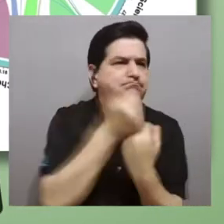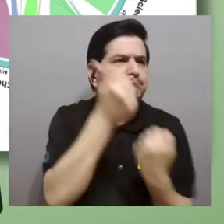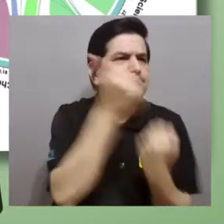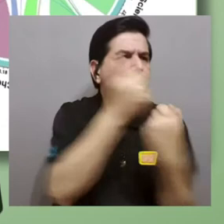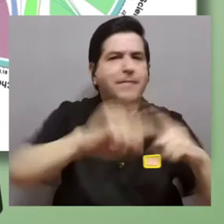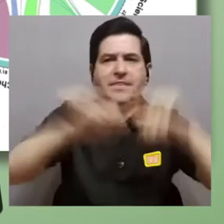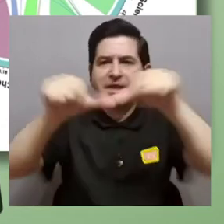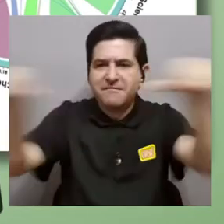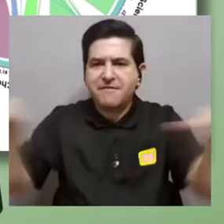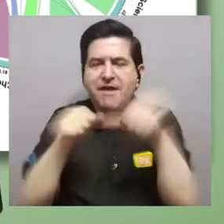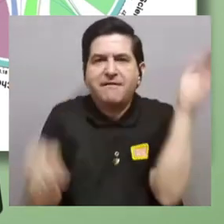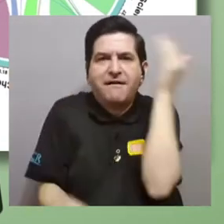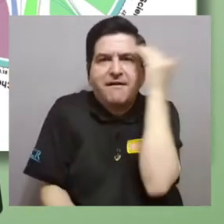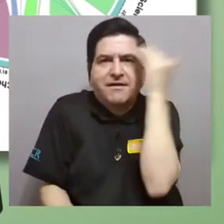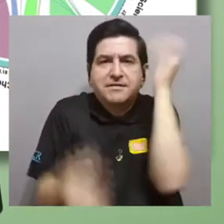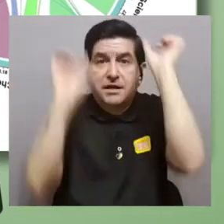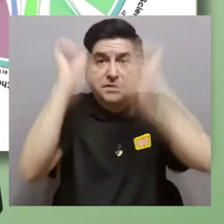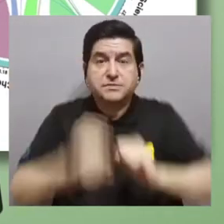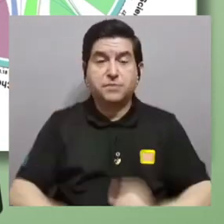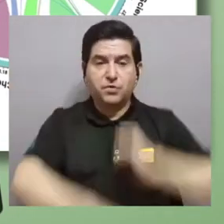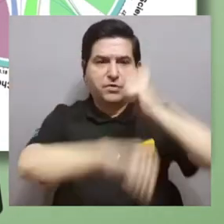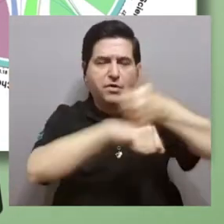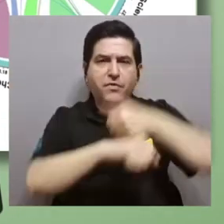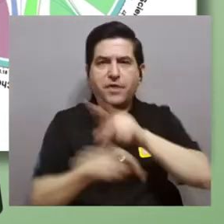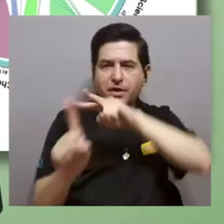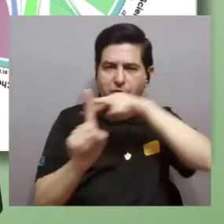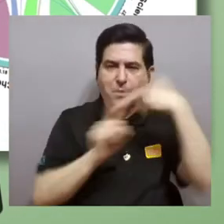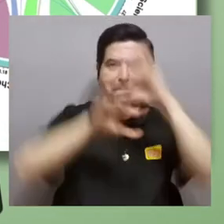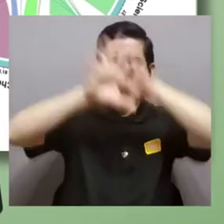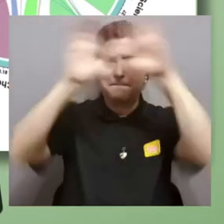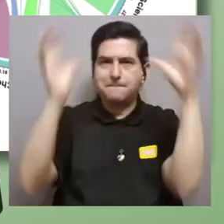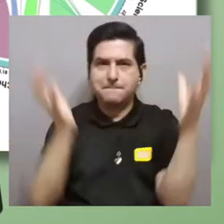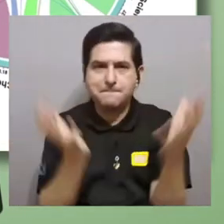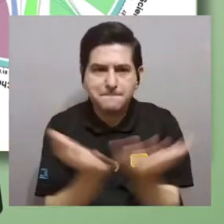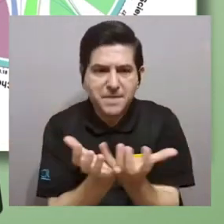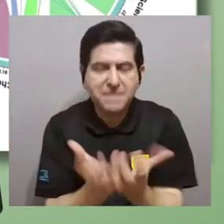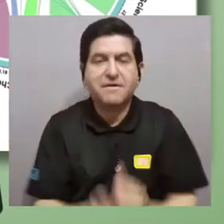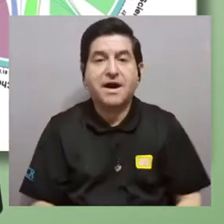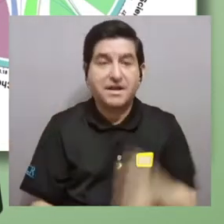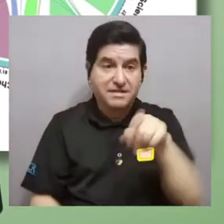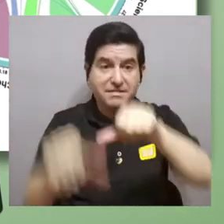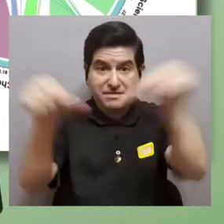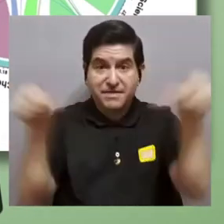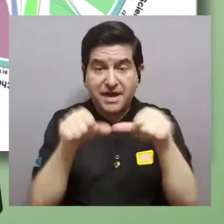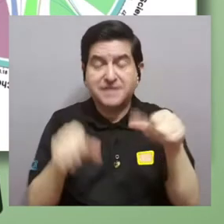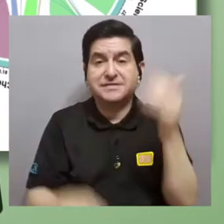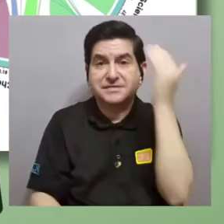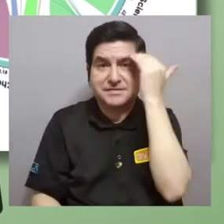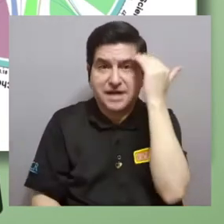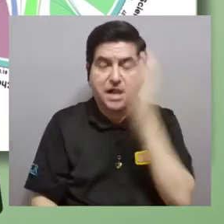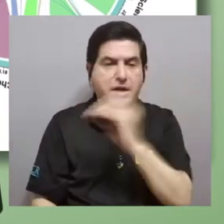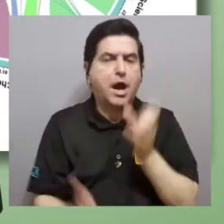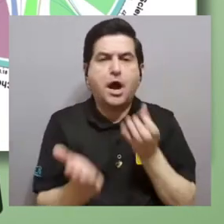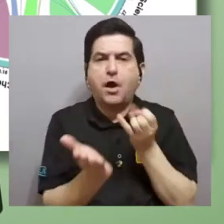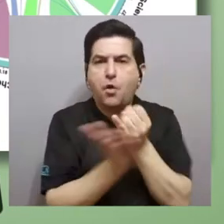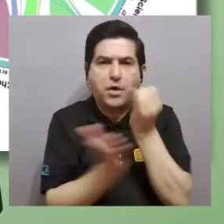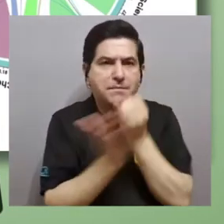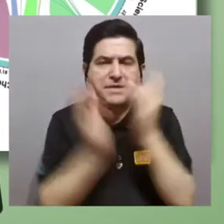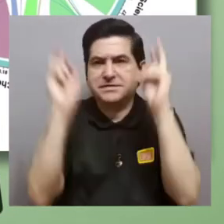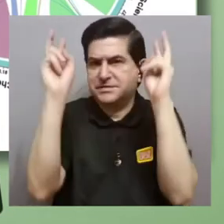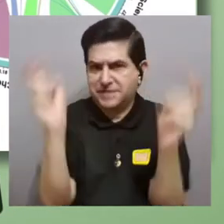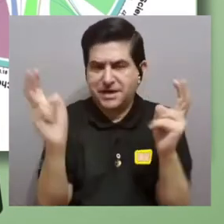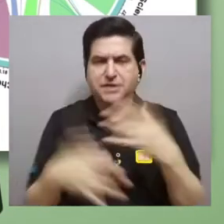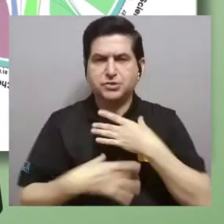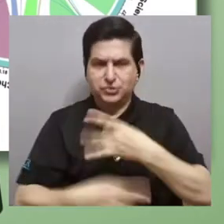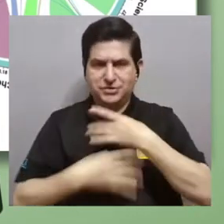apoyos en otras áreas del conocimiento para formar una visión global de esa área del conocimiento o de ese tema de